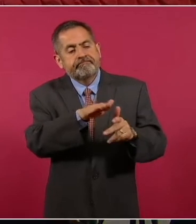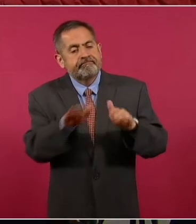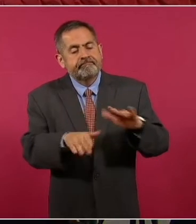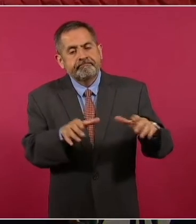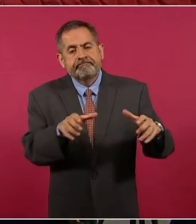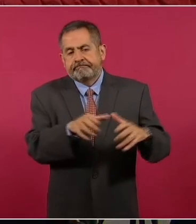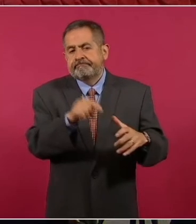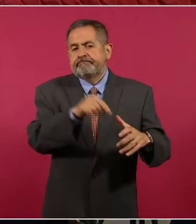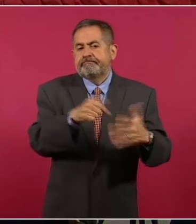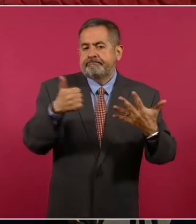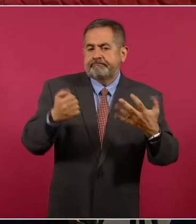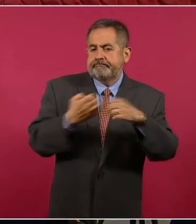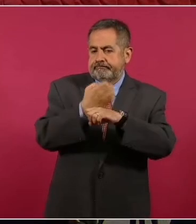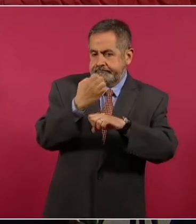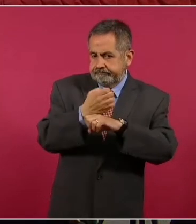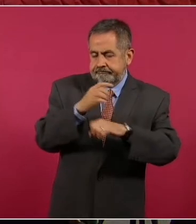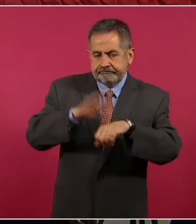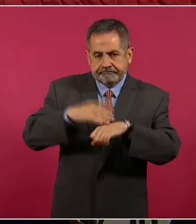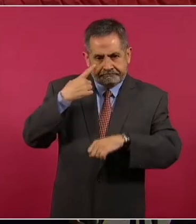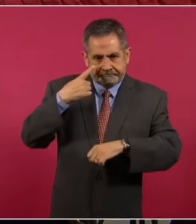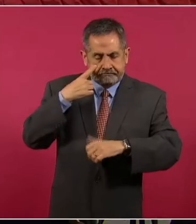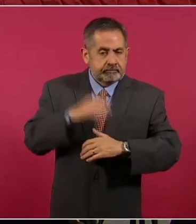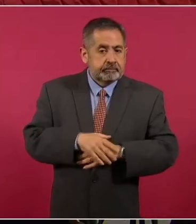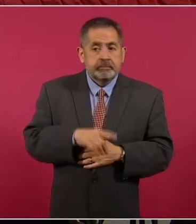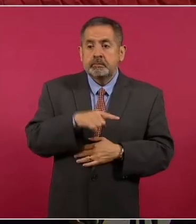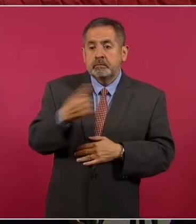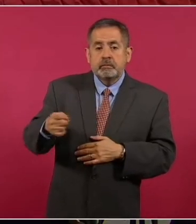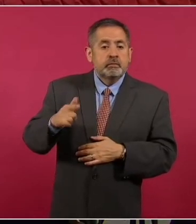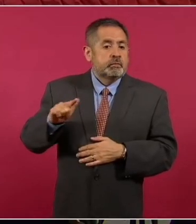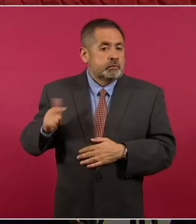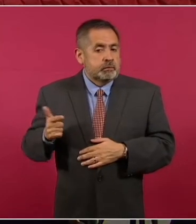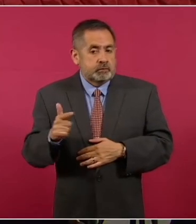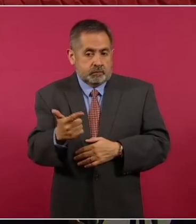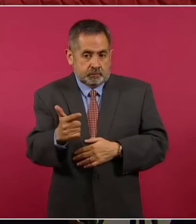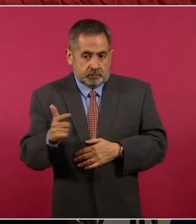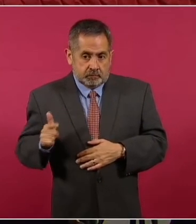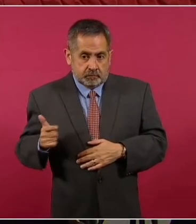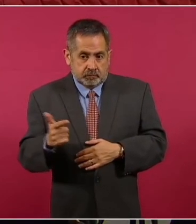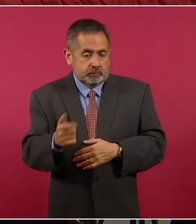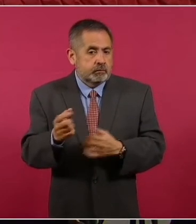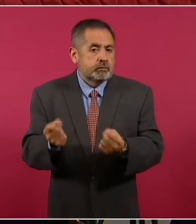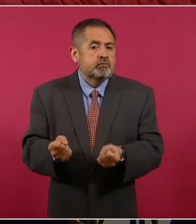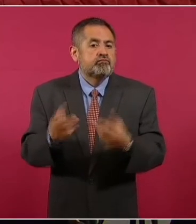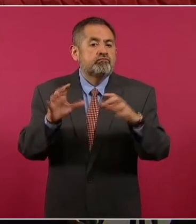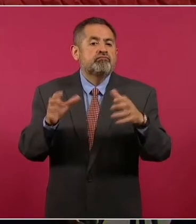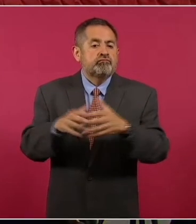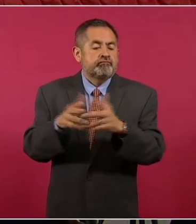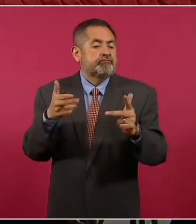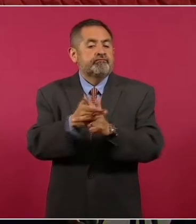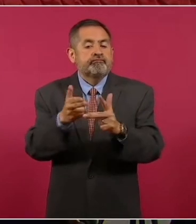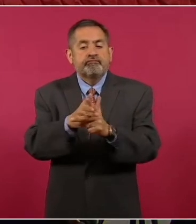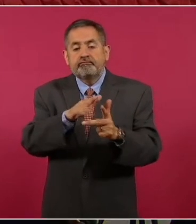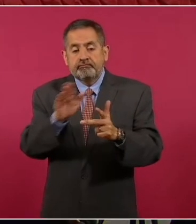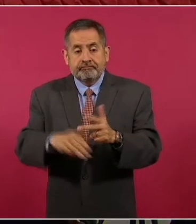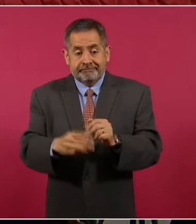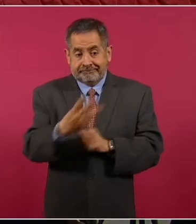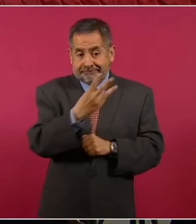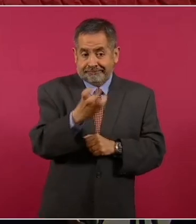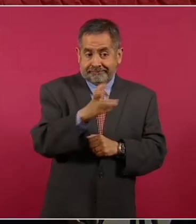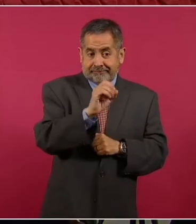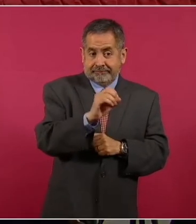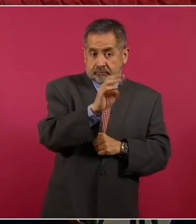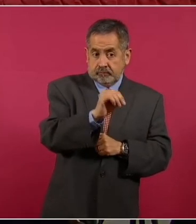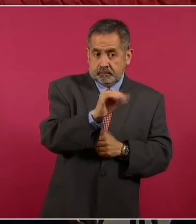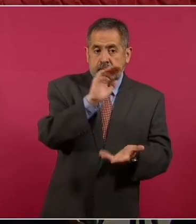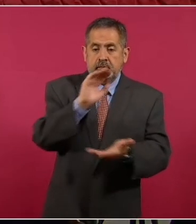Adelante. En Guanajuato el número de homicidios pasó de 309